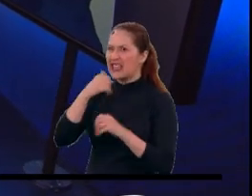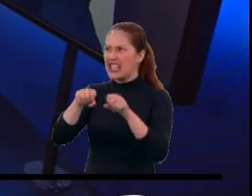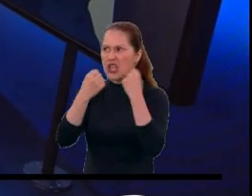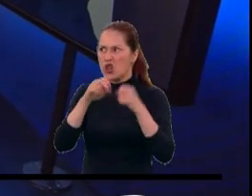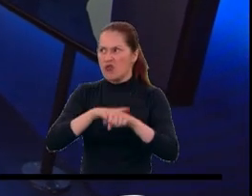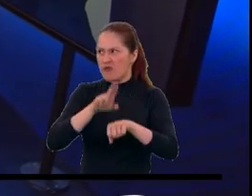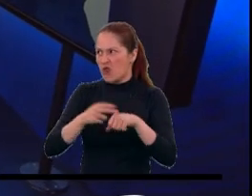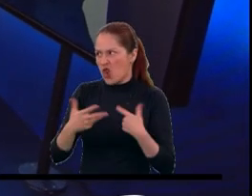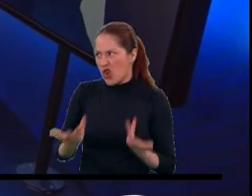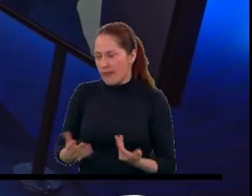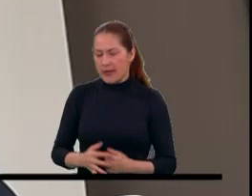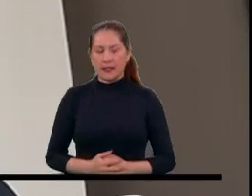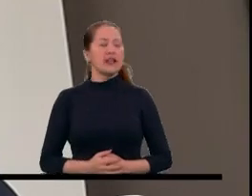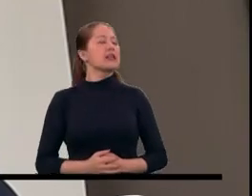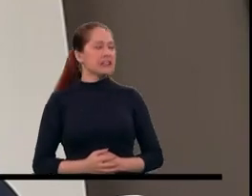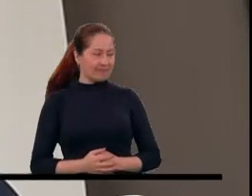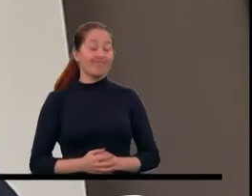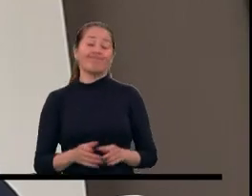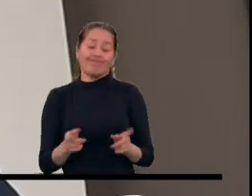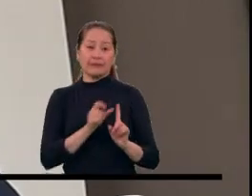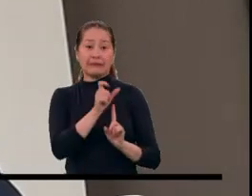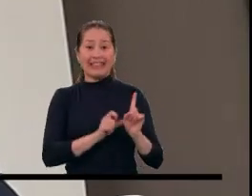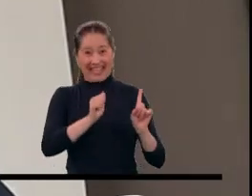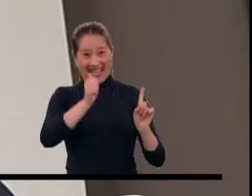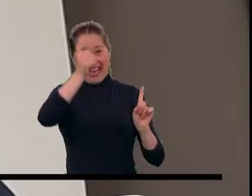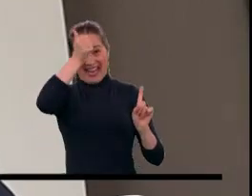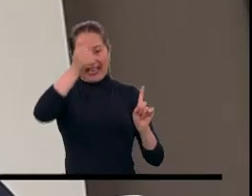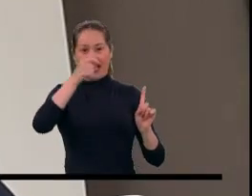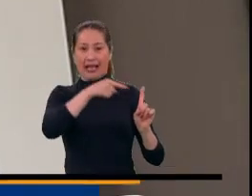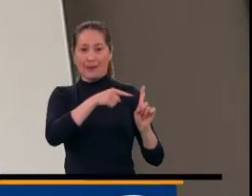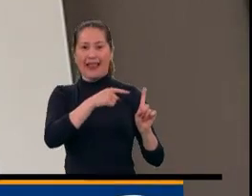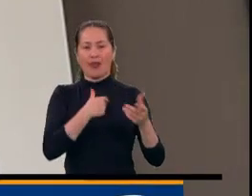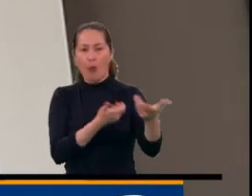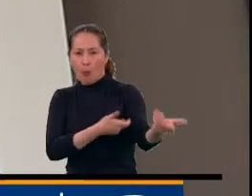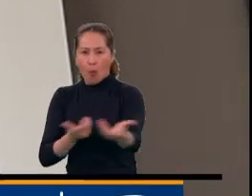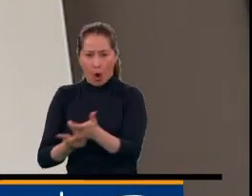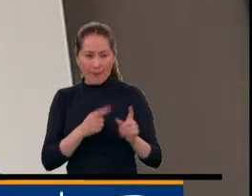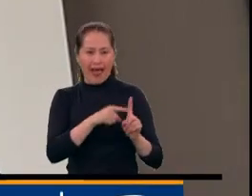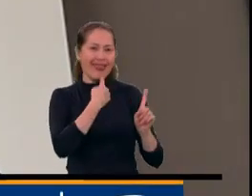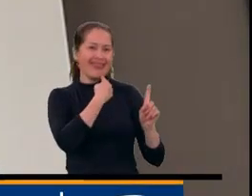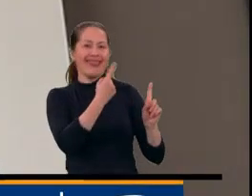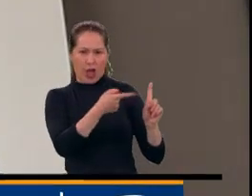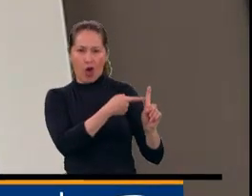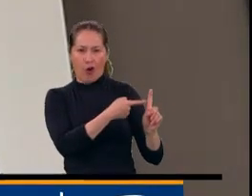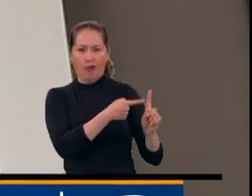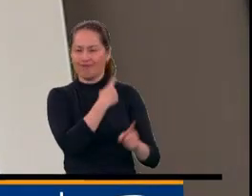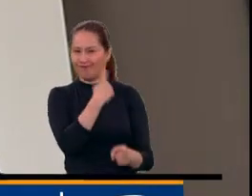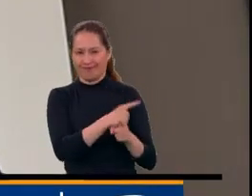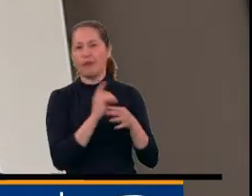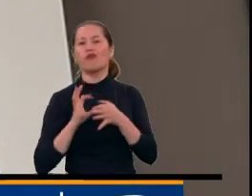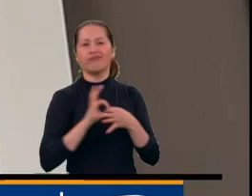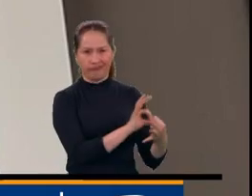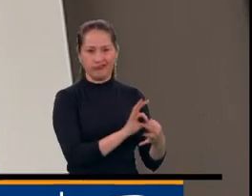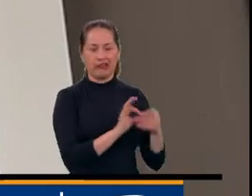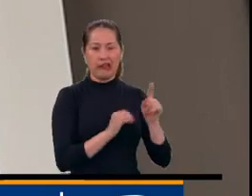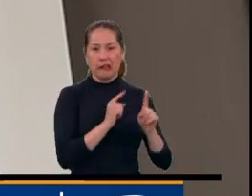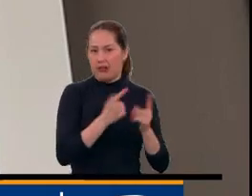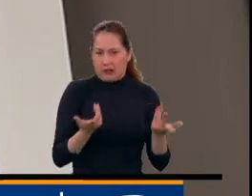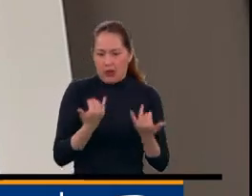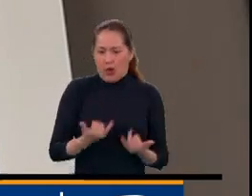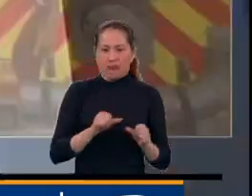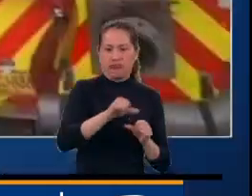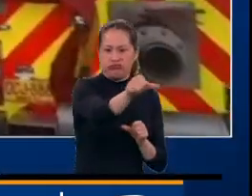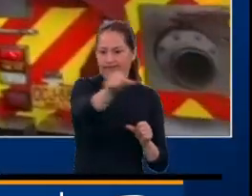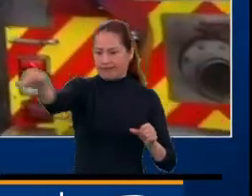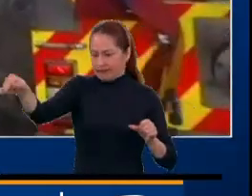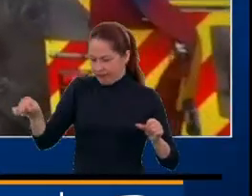lo decía bien el capitán de los bomberos del departamento, más de 860 hectáreas afectadas y, por supuesto, hoy la